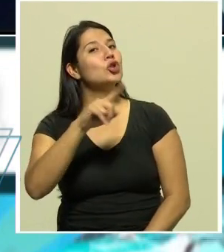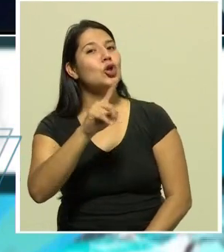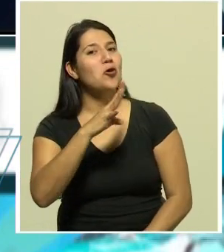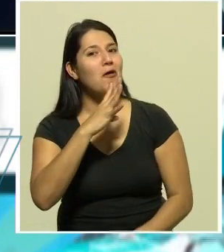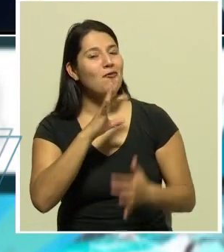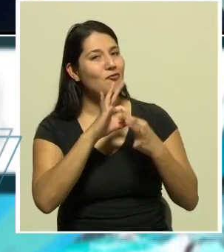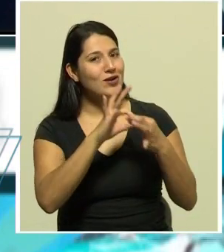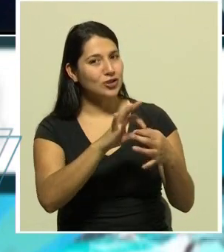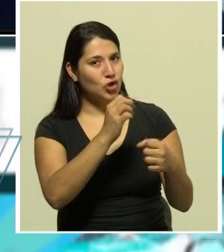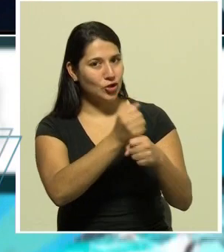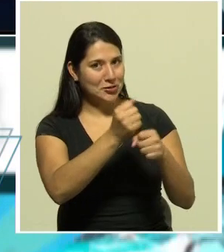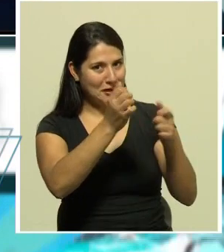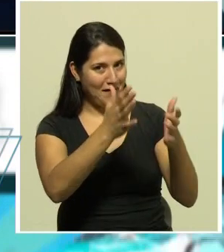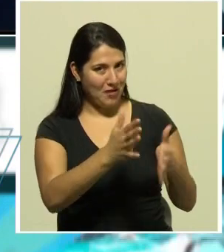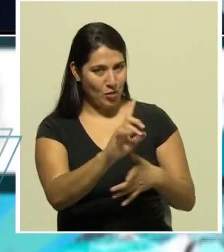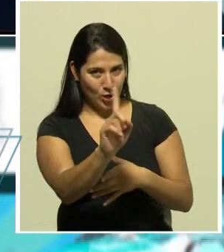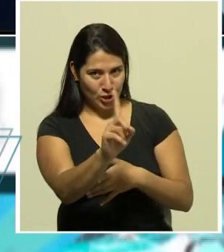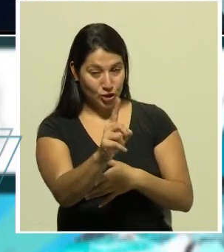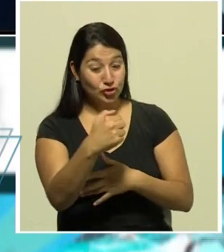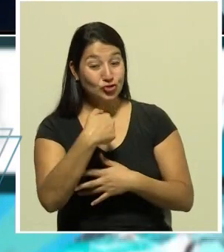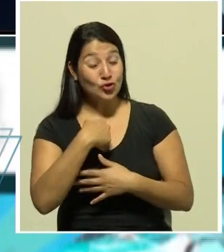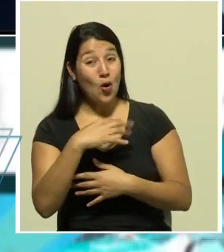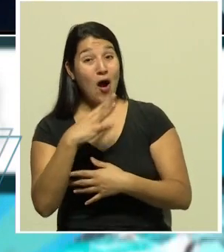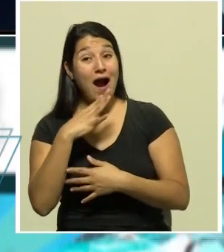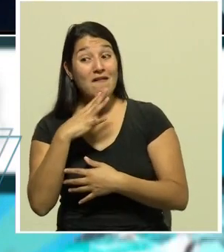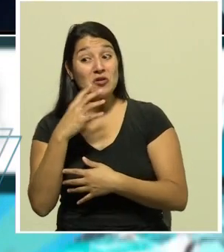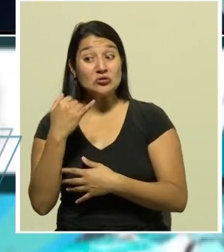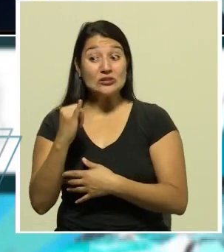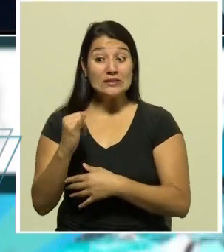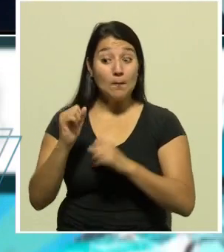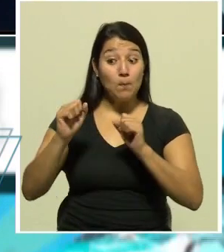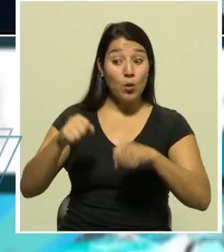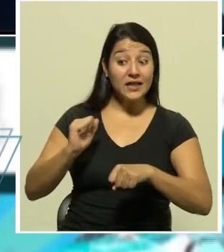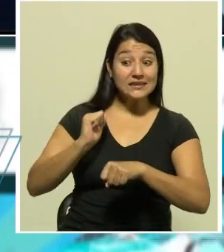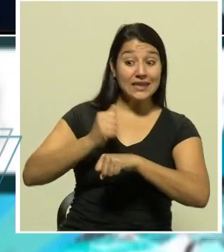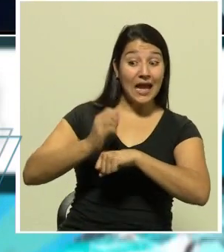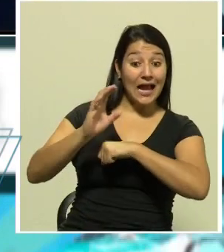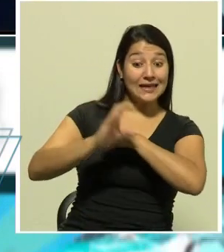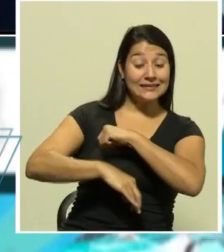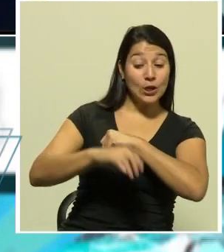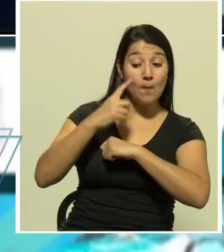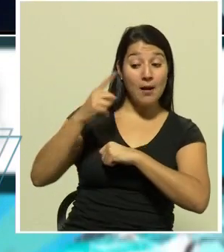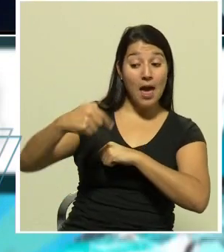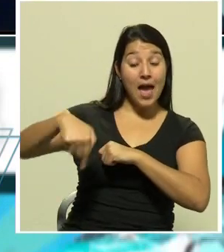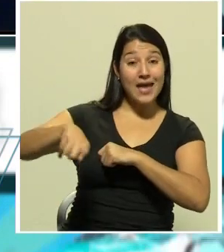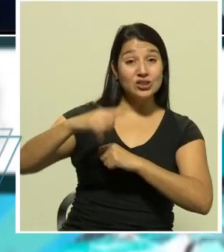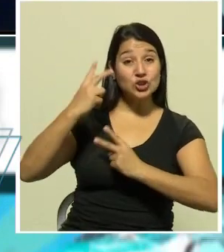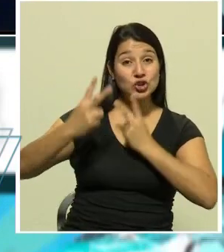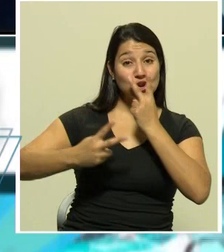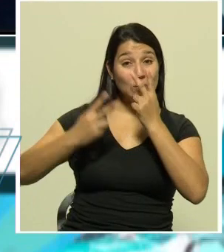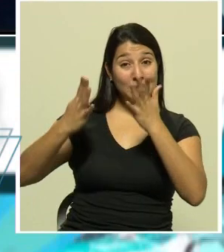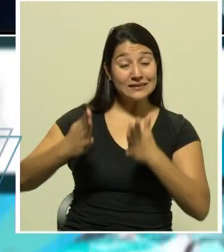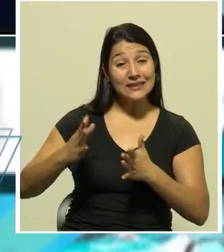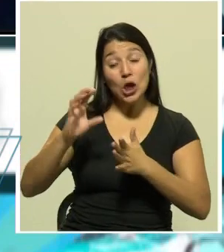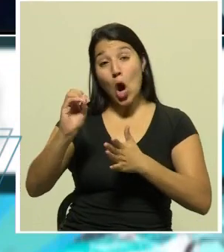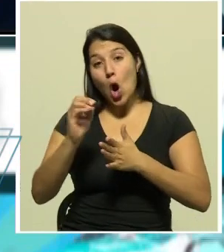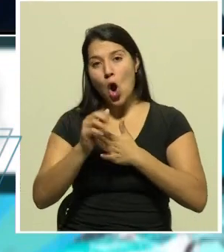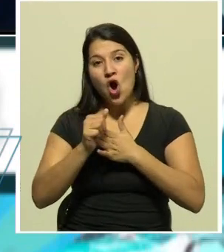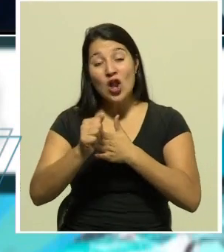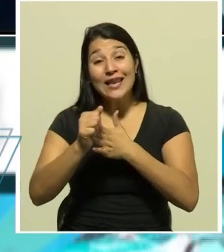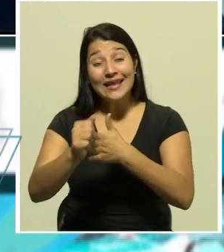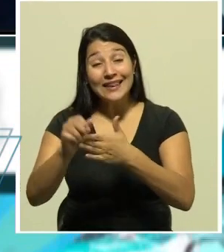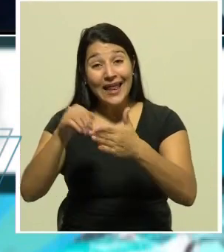funcionarios estoy hablando de los vecinos o de los líderes comunales que insten o que inciten a los vecinos